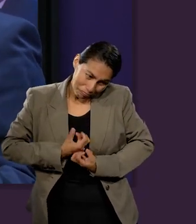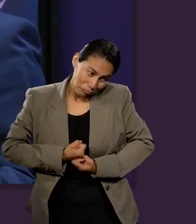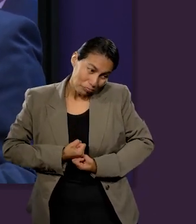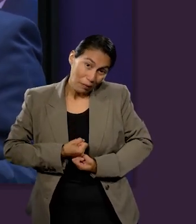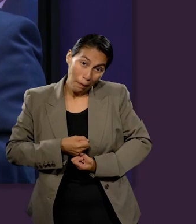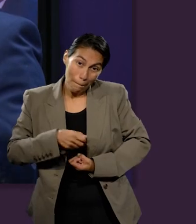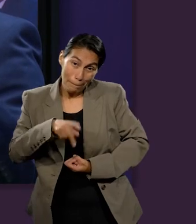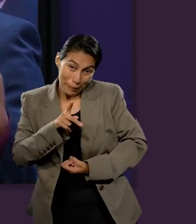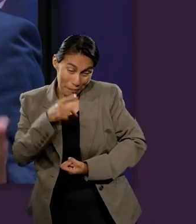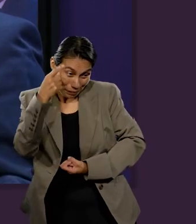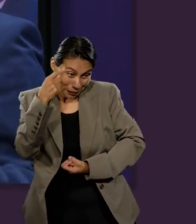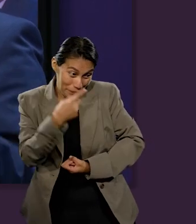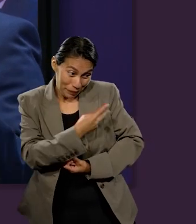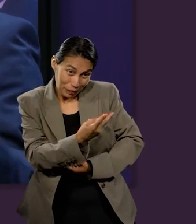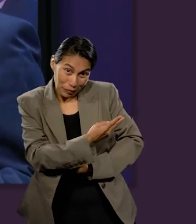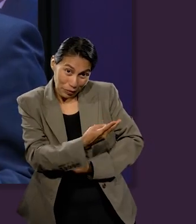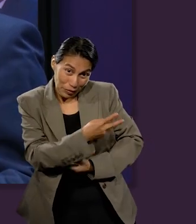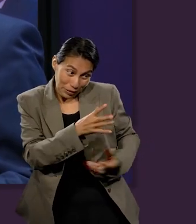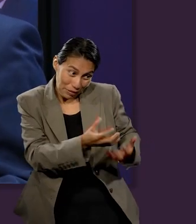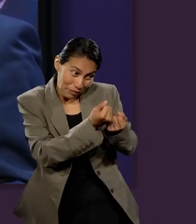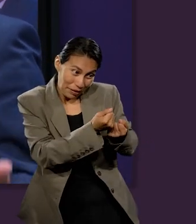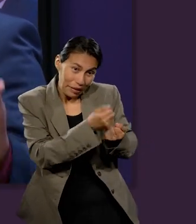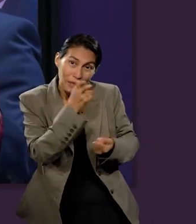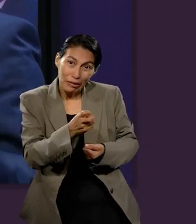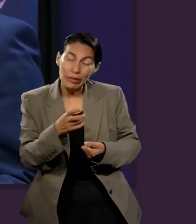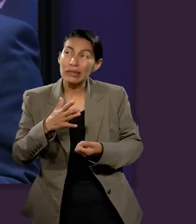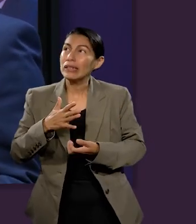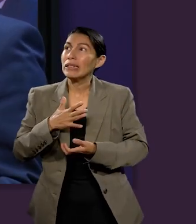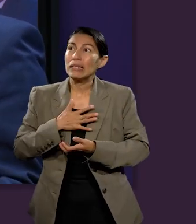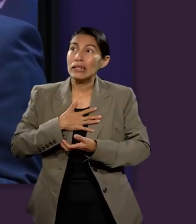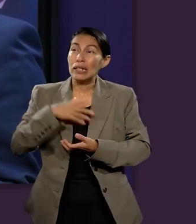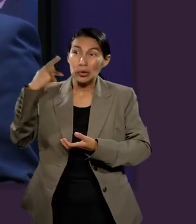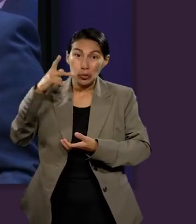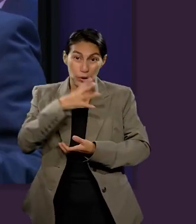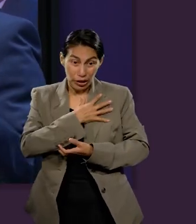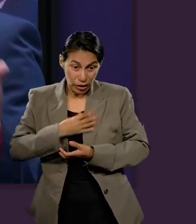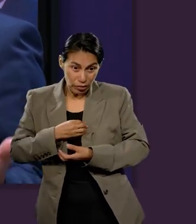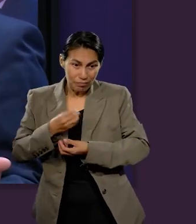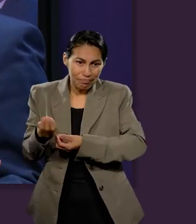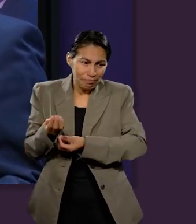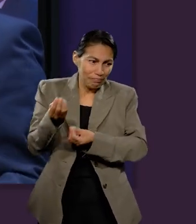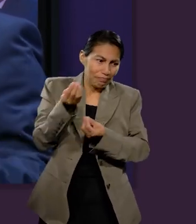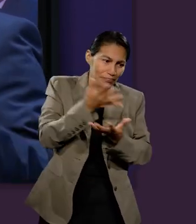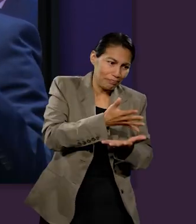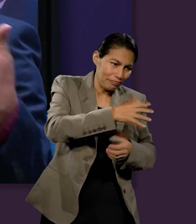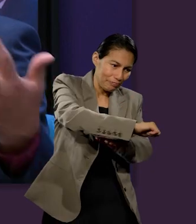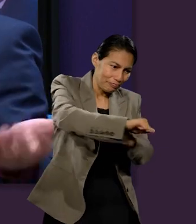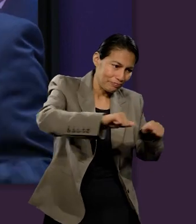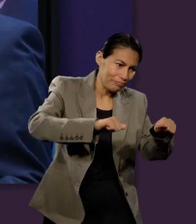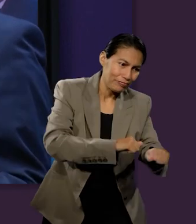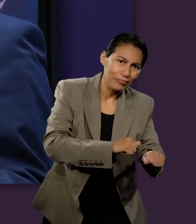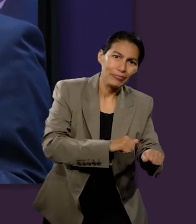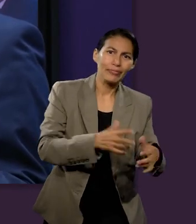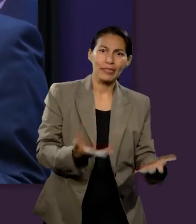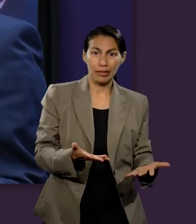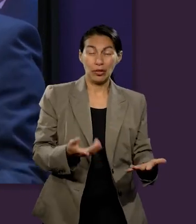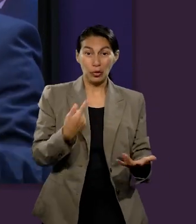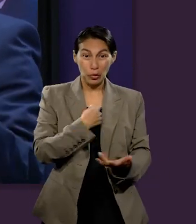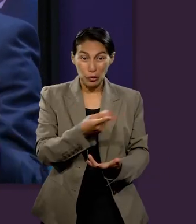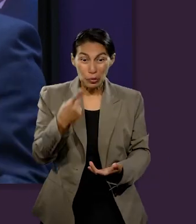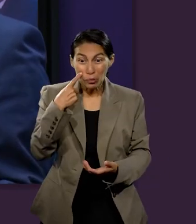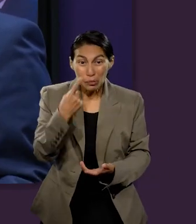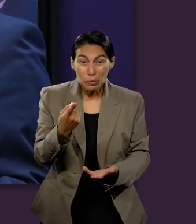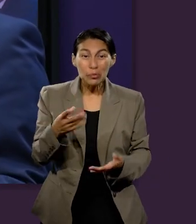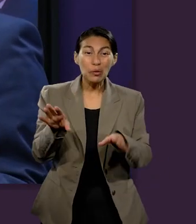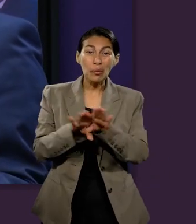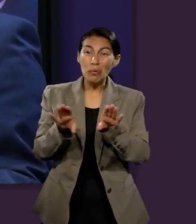visto como nosotros por medio de su cruz podemos ser salvos hemos visto la suerte de los malvados lo